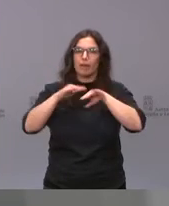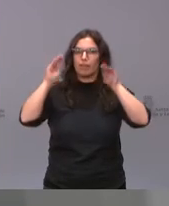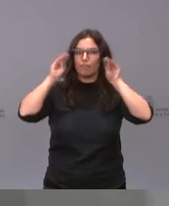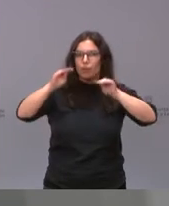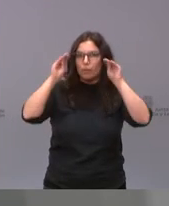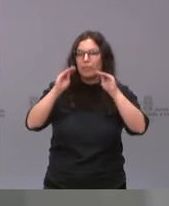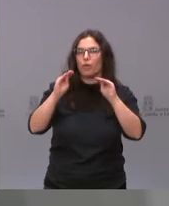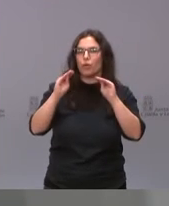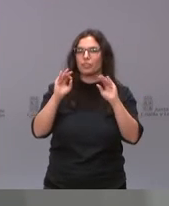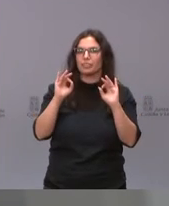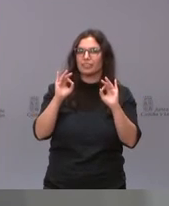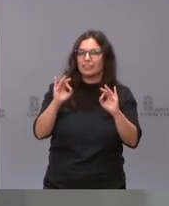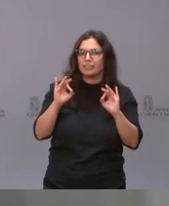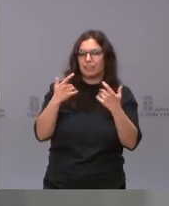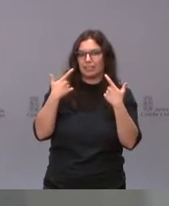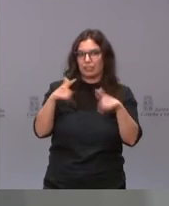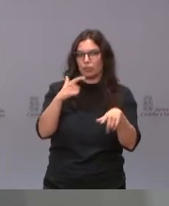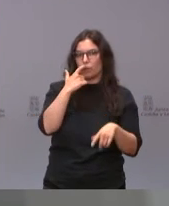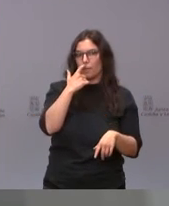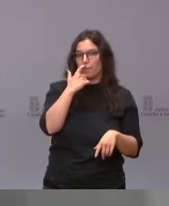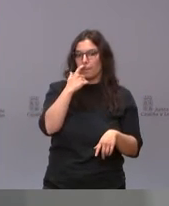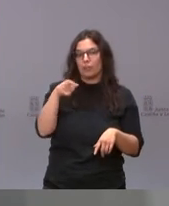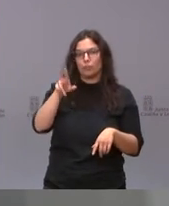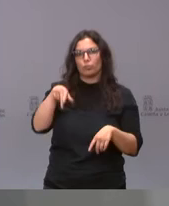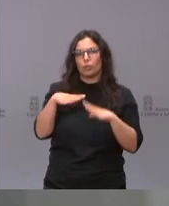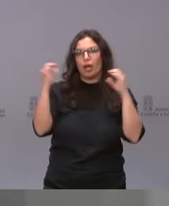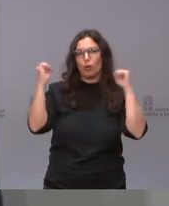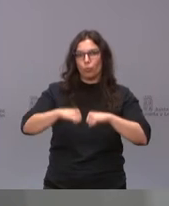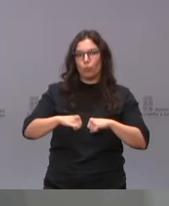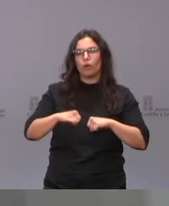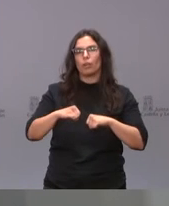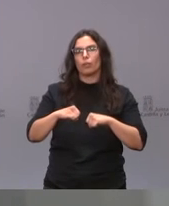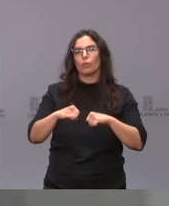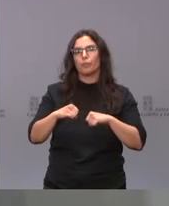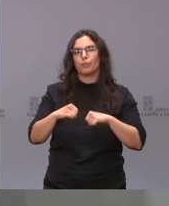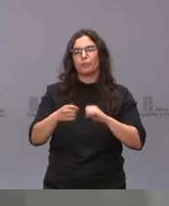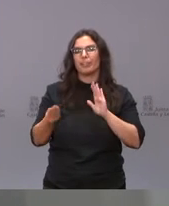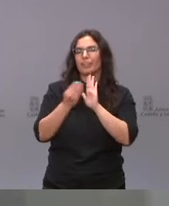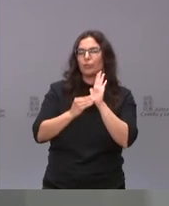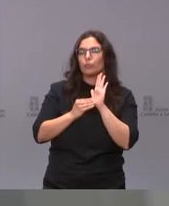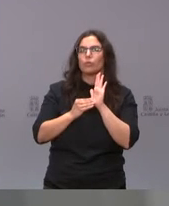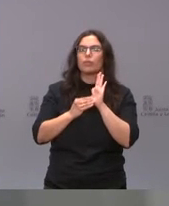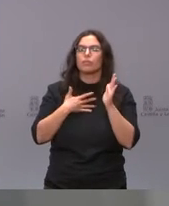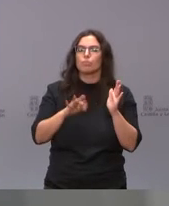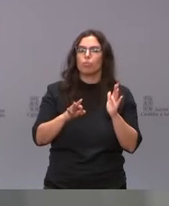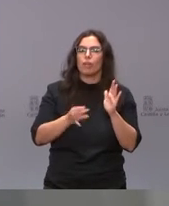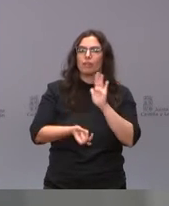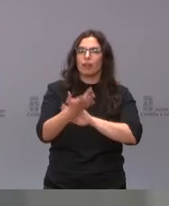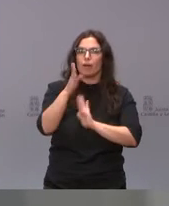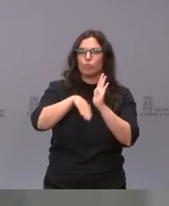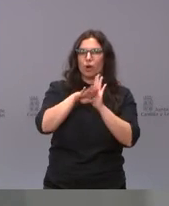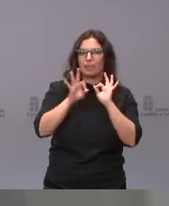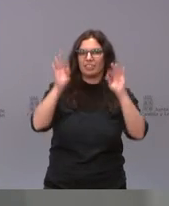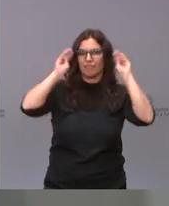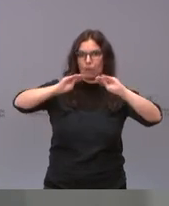específica en el sector. Se trata de un acuerdo que incluye la posibilidad de desarrollar programas de formación